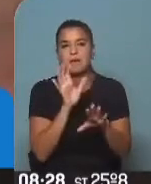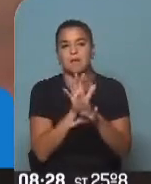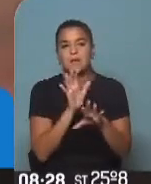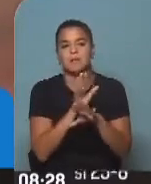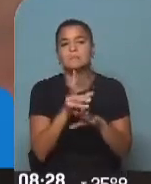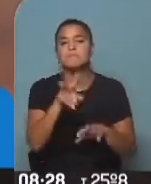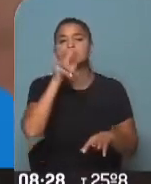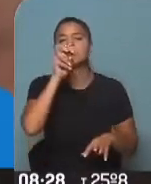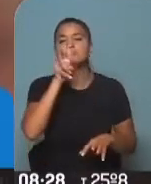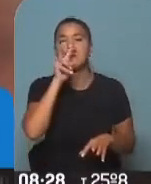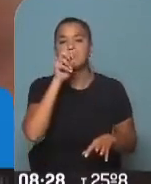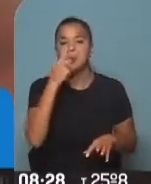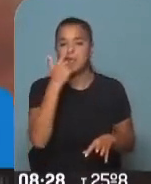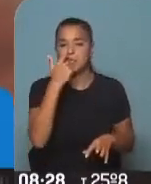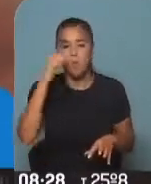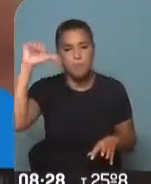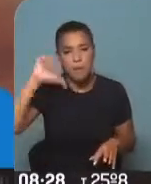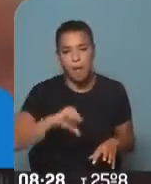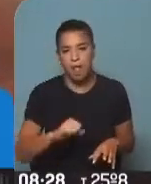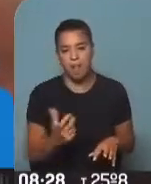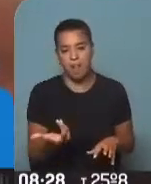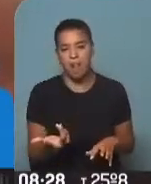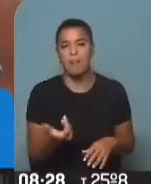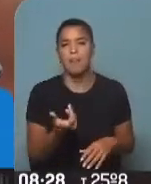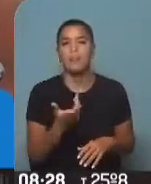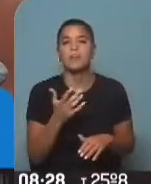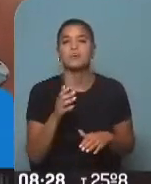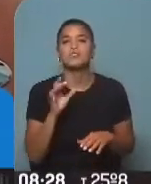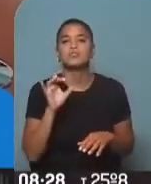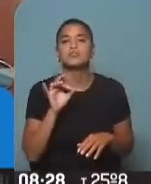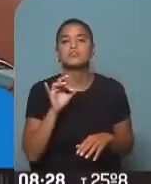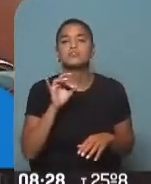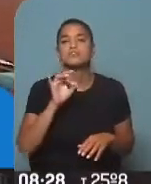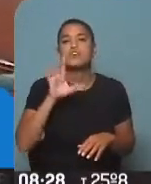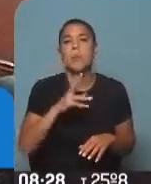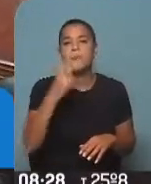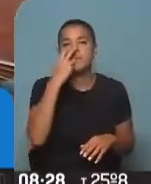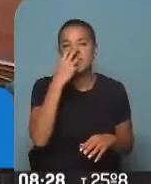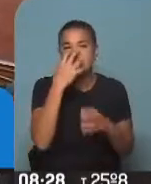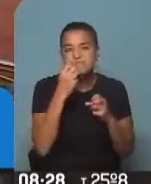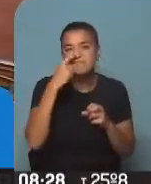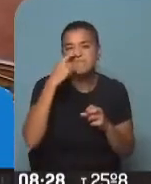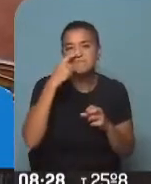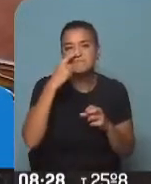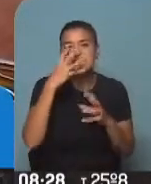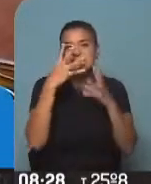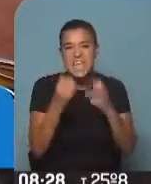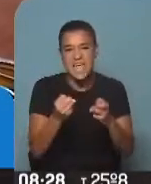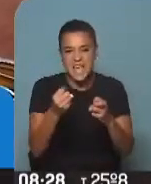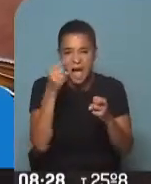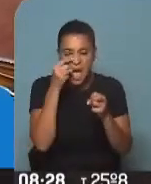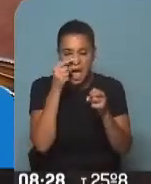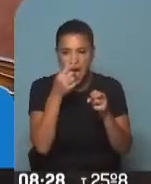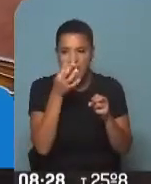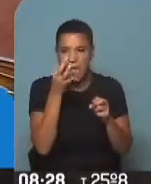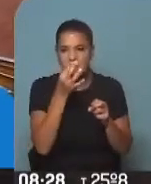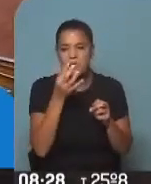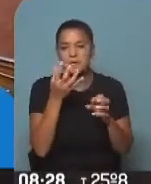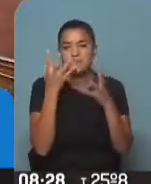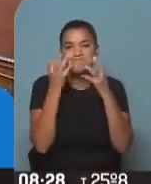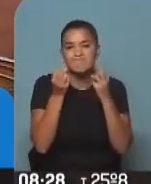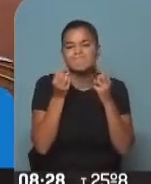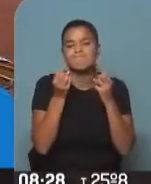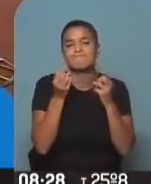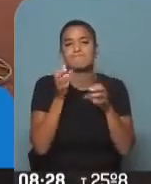respiratoria. No solamente el producir rinitis, a veces se secan las mucosas,